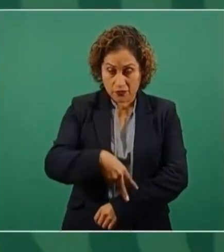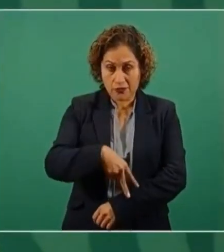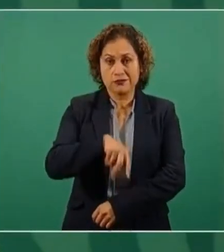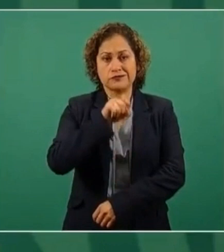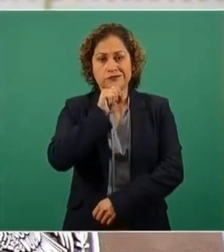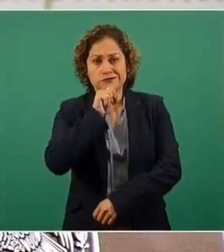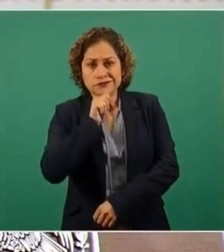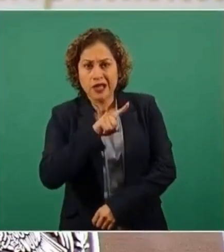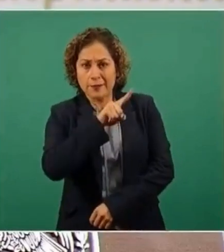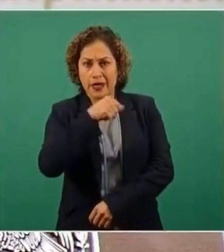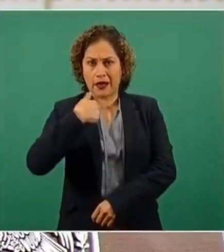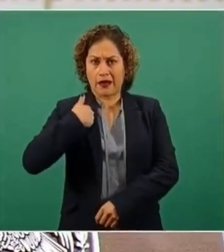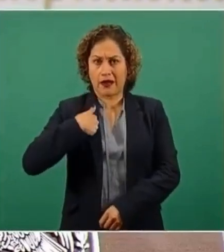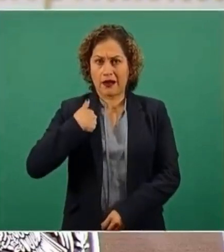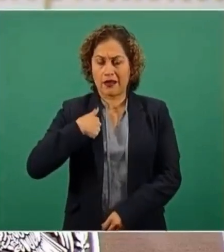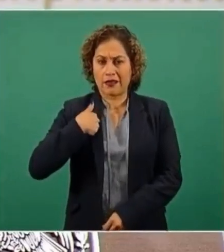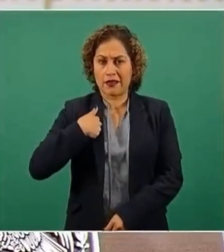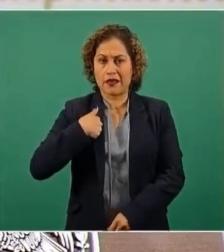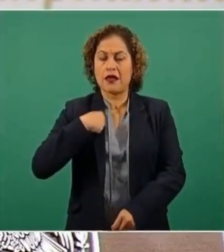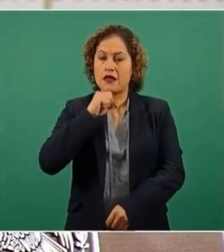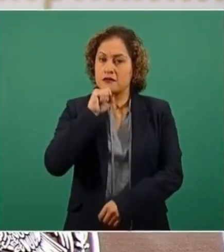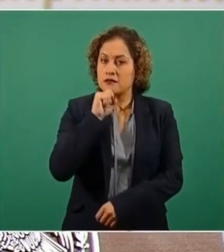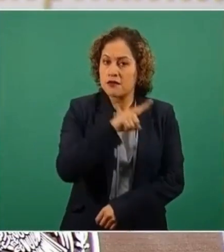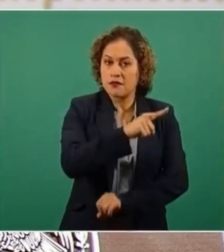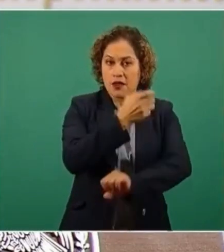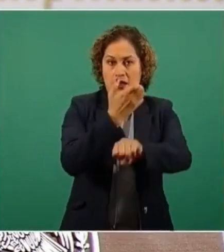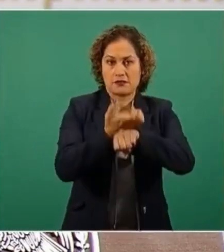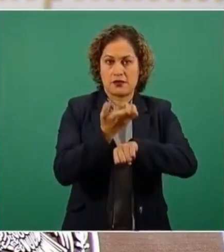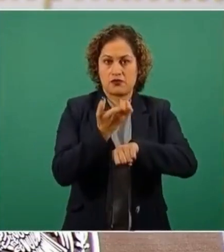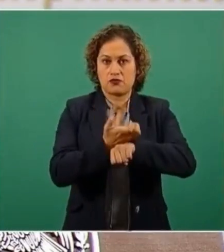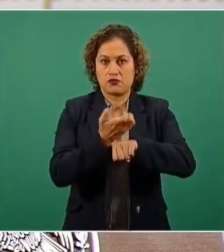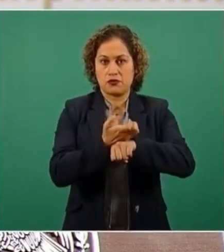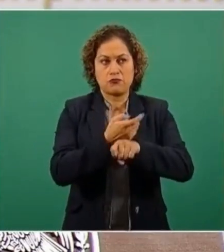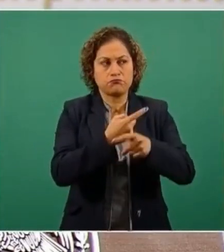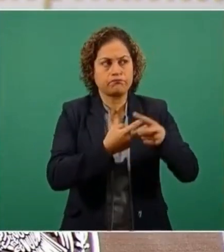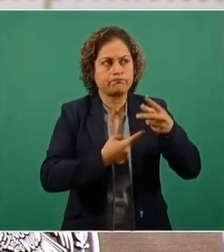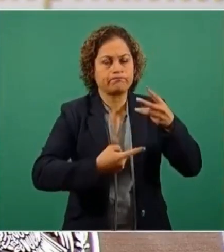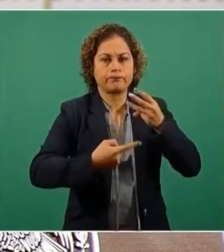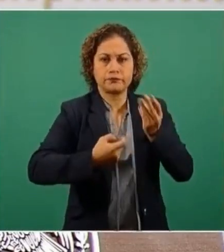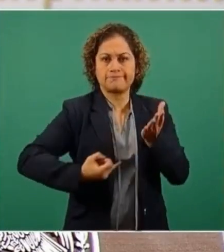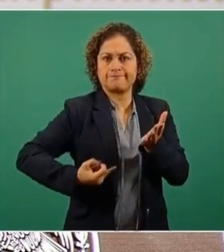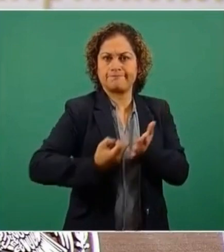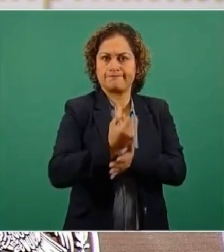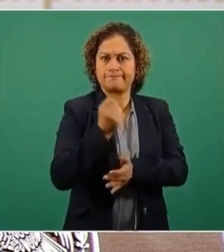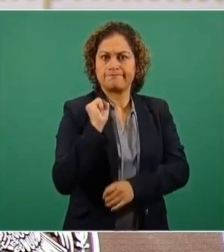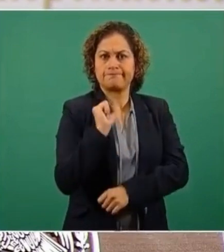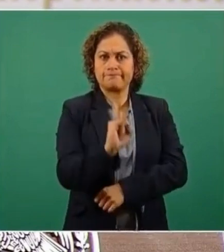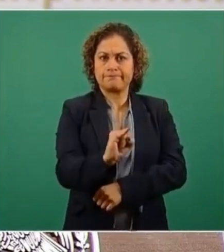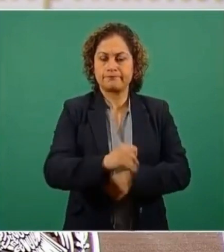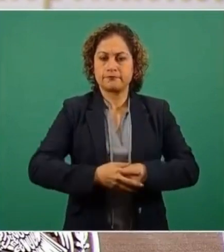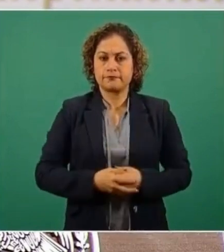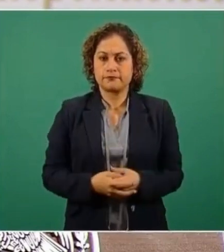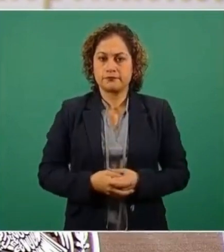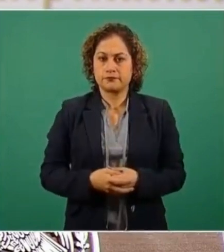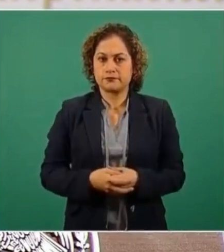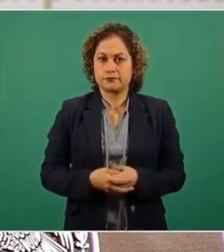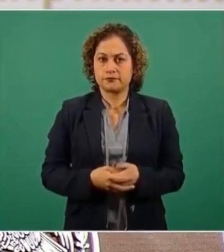se aprobó en Estados Unidos, se aprobó